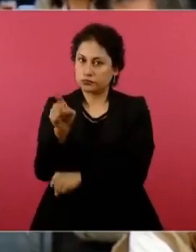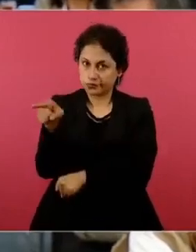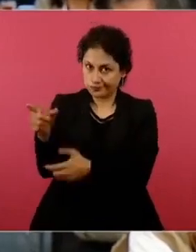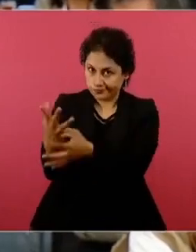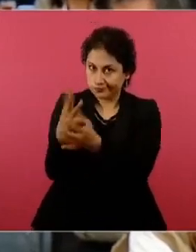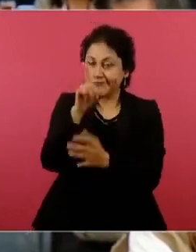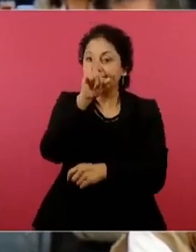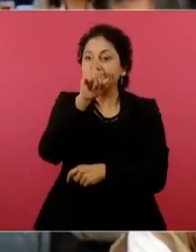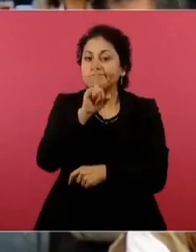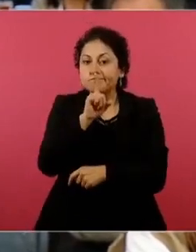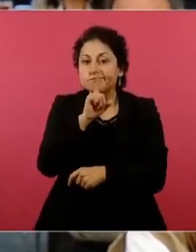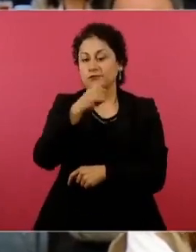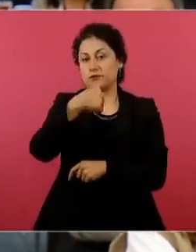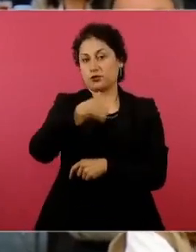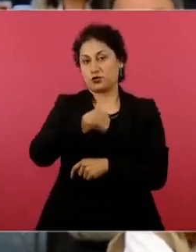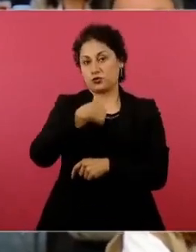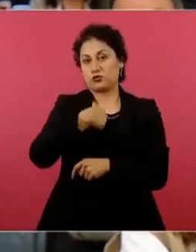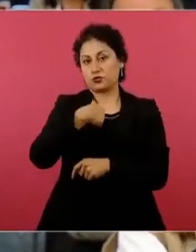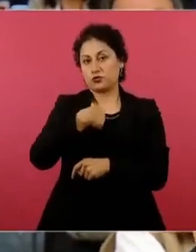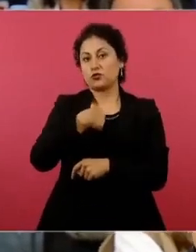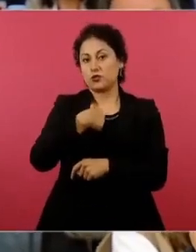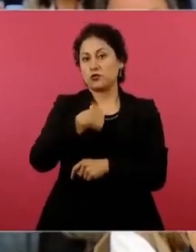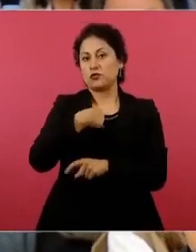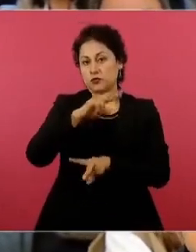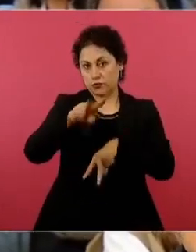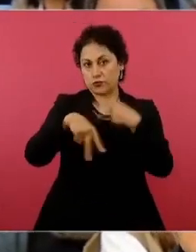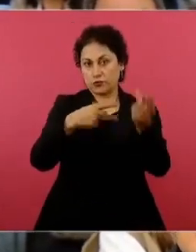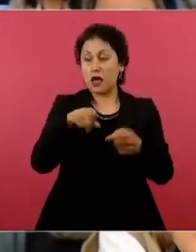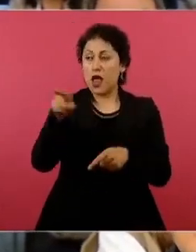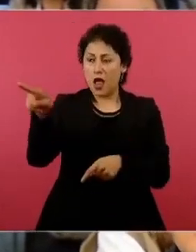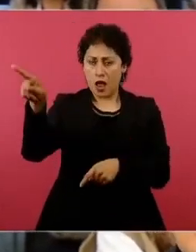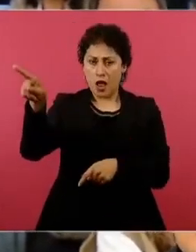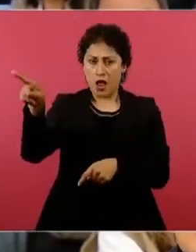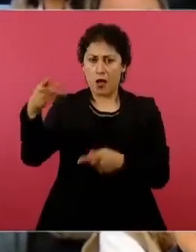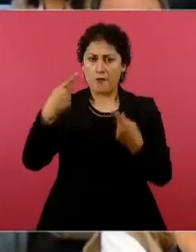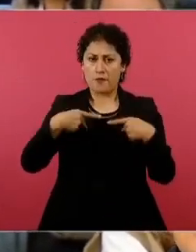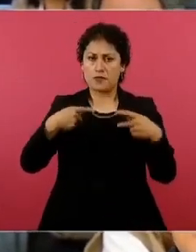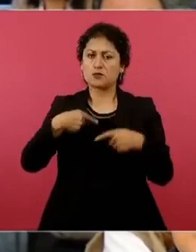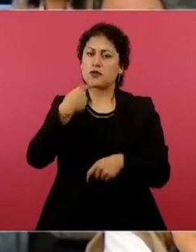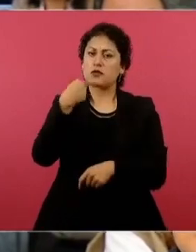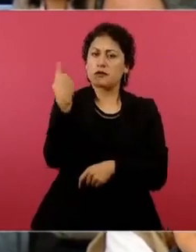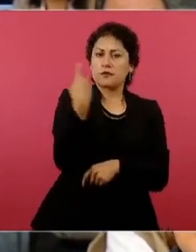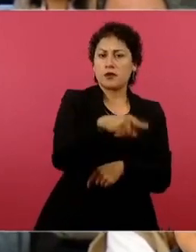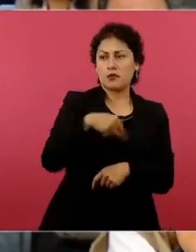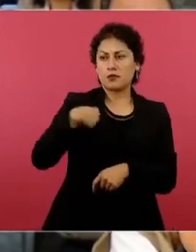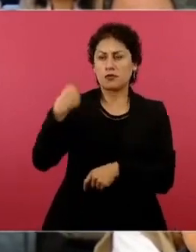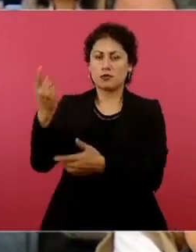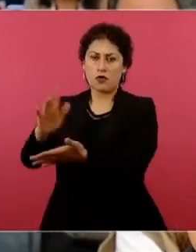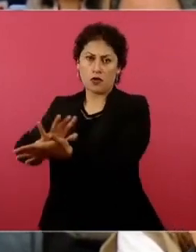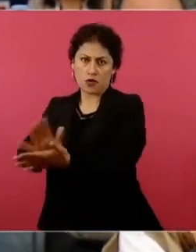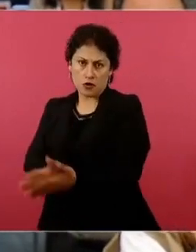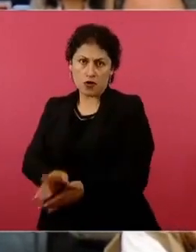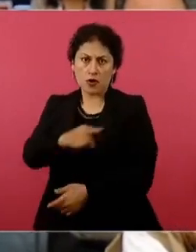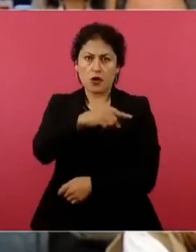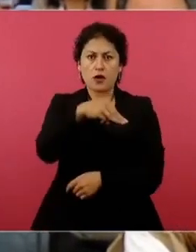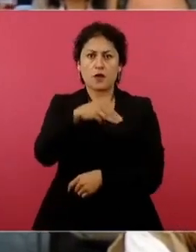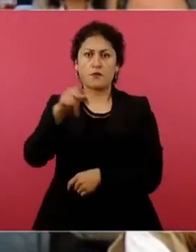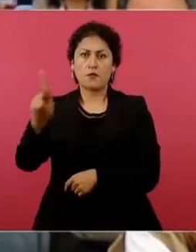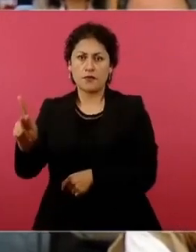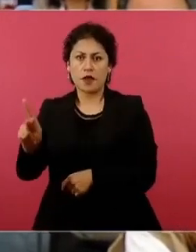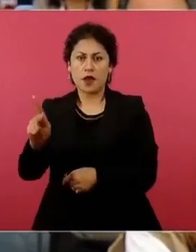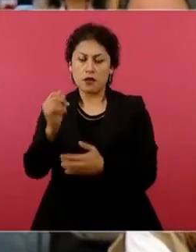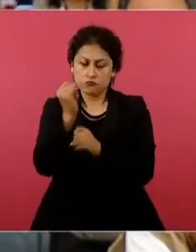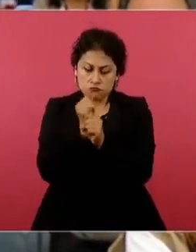Fui, sí, se abrieron, me denunció por discriminación y el Ministerio Público determinó no abrir